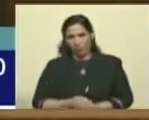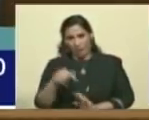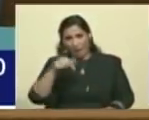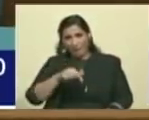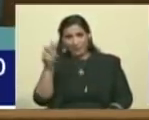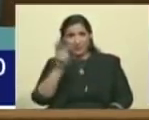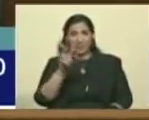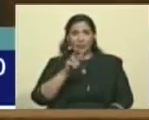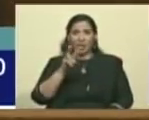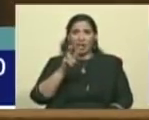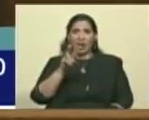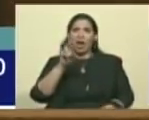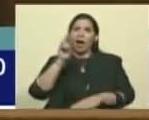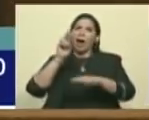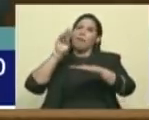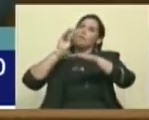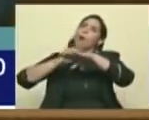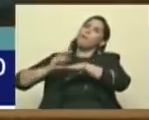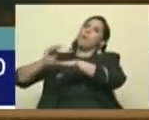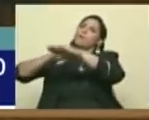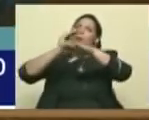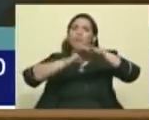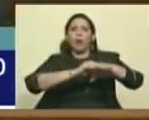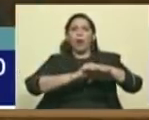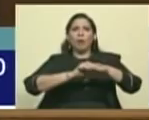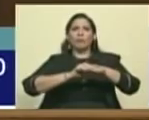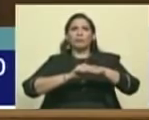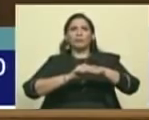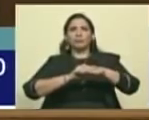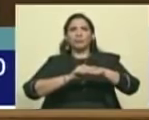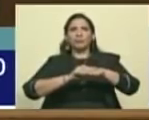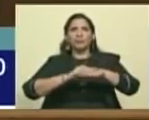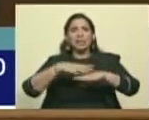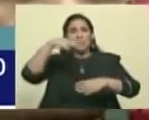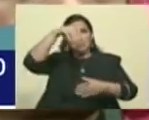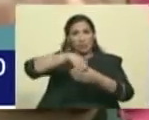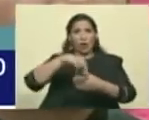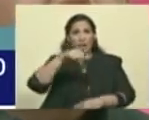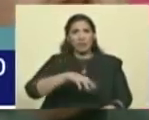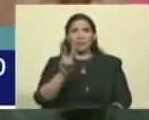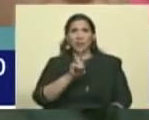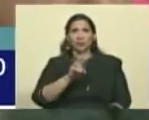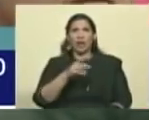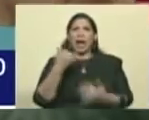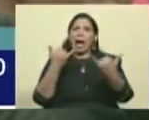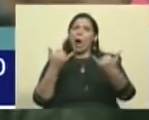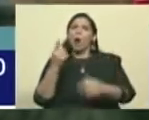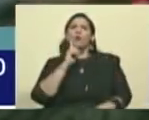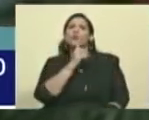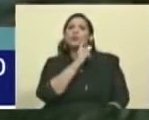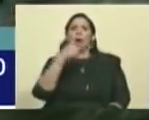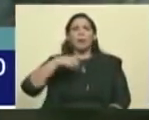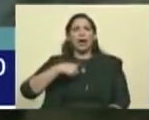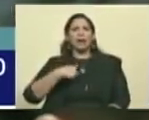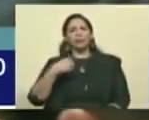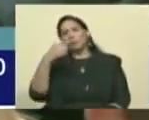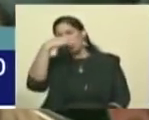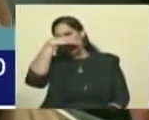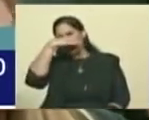llamaban a la invasión, a la guerra, ahora nos llaman guerreristas a nosotros. Y se pararon a echar gasolina aquí como se paran